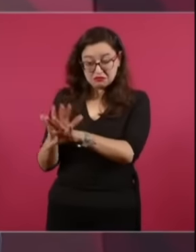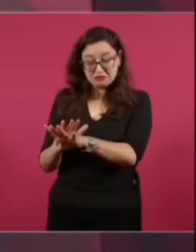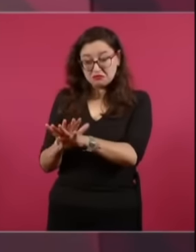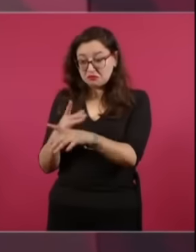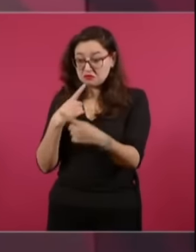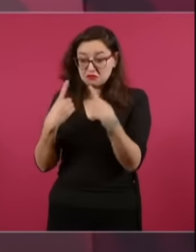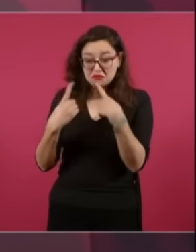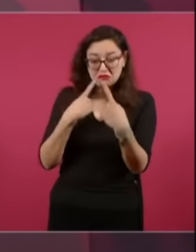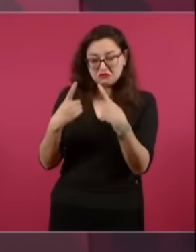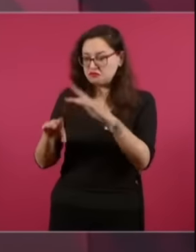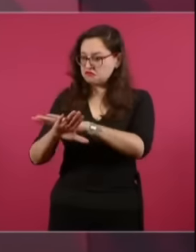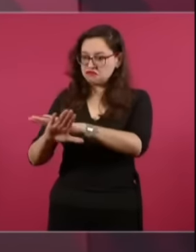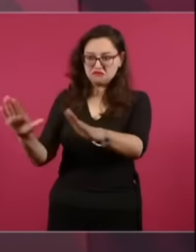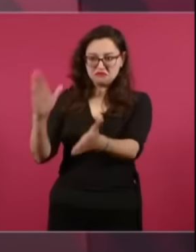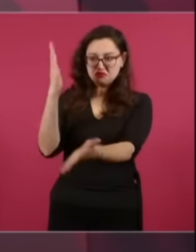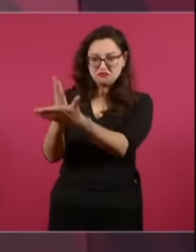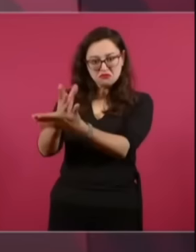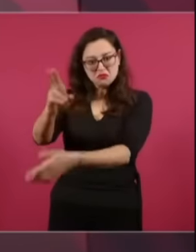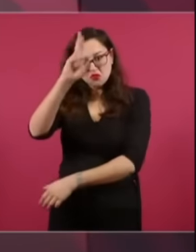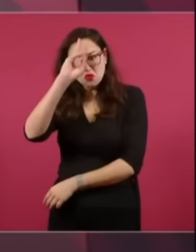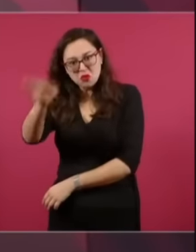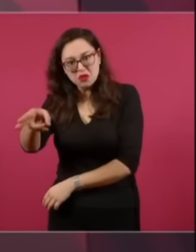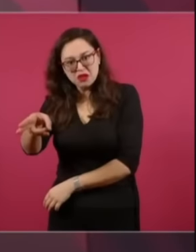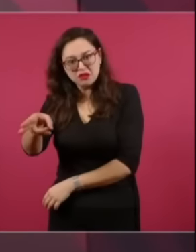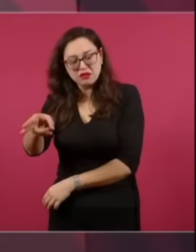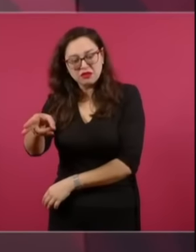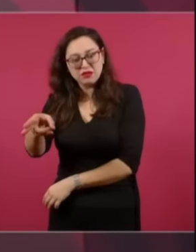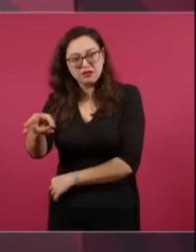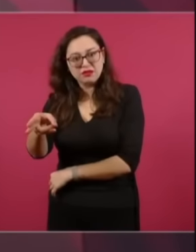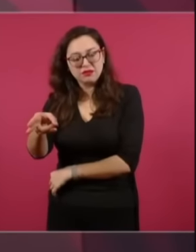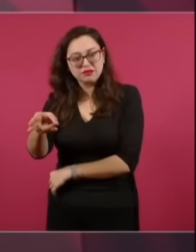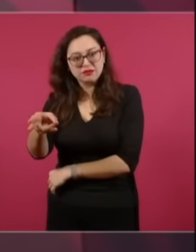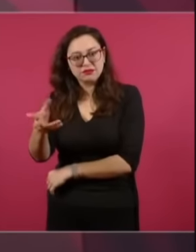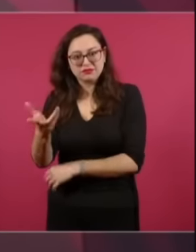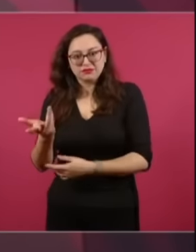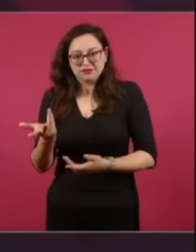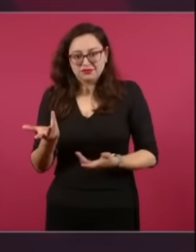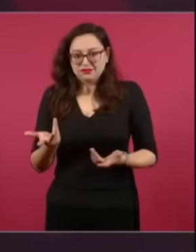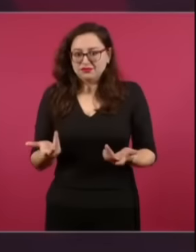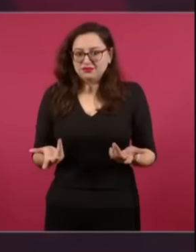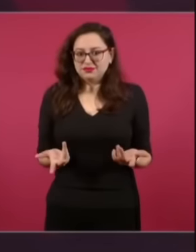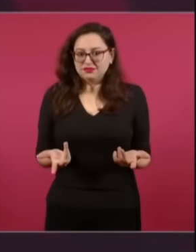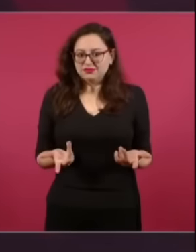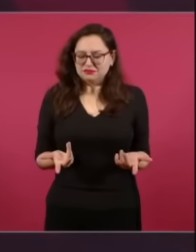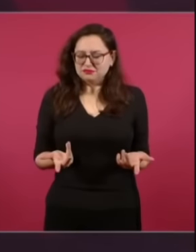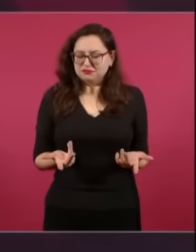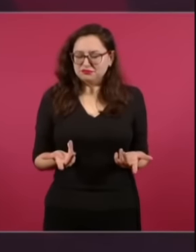la votación de la reforma constitucional